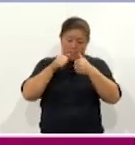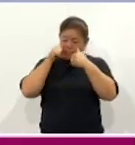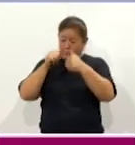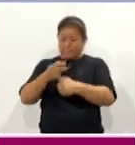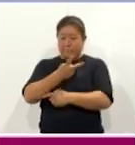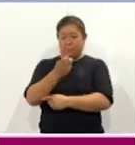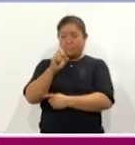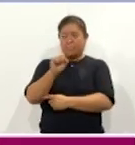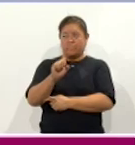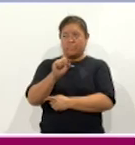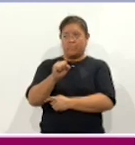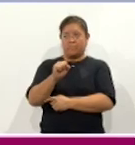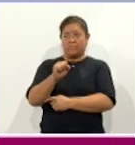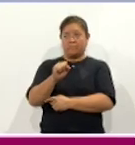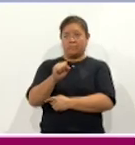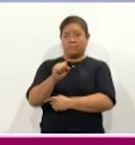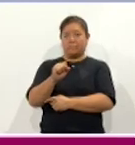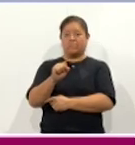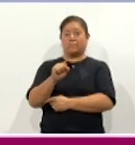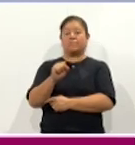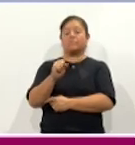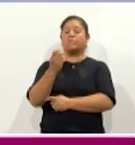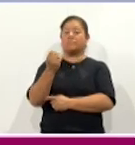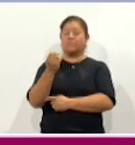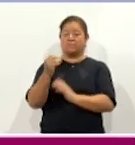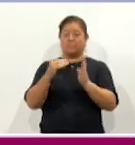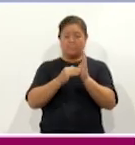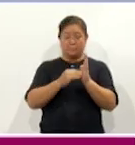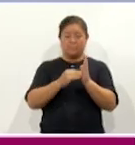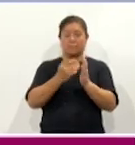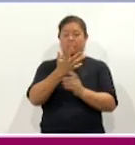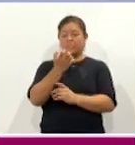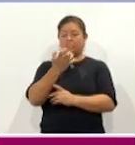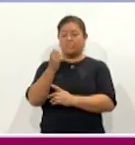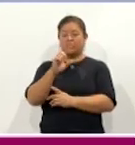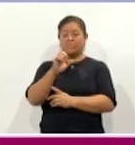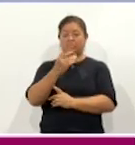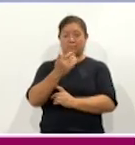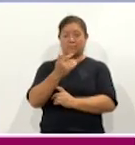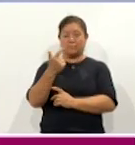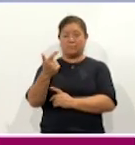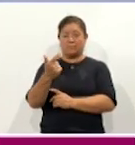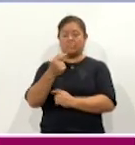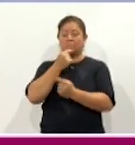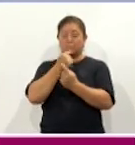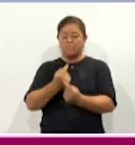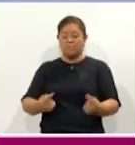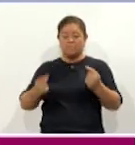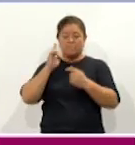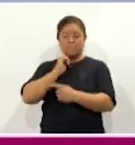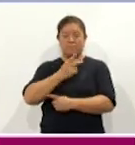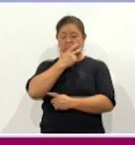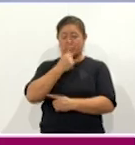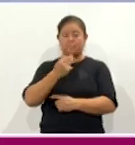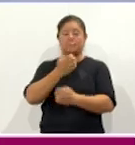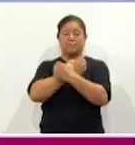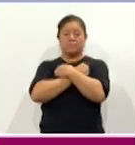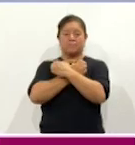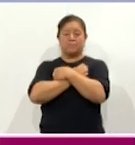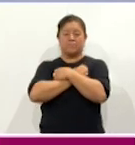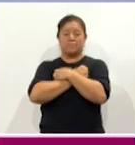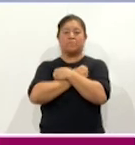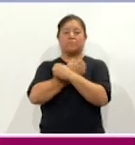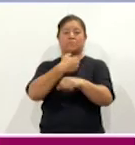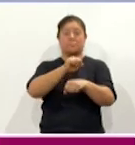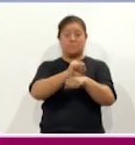269.557 niños y niñas. En educación media superior